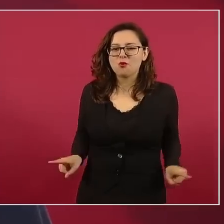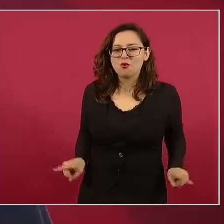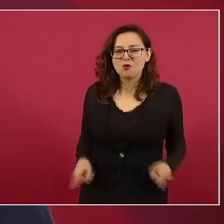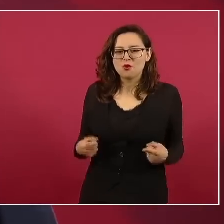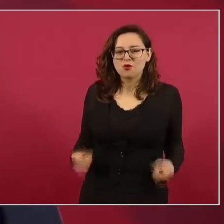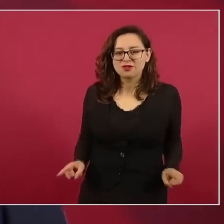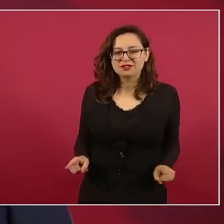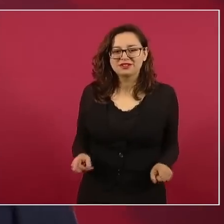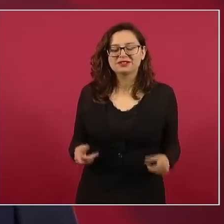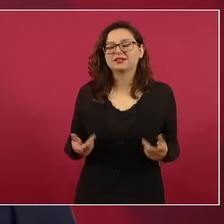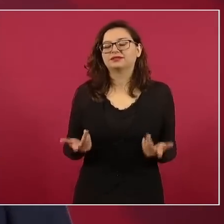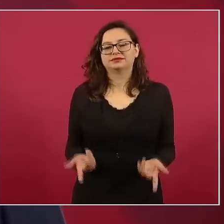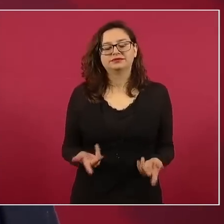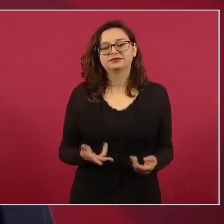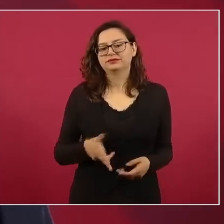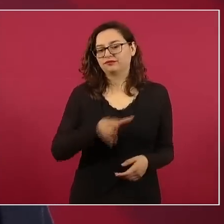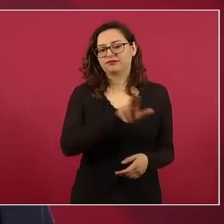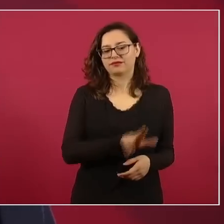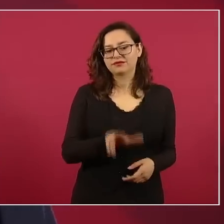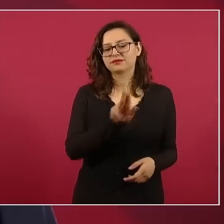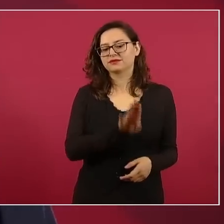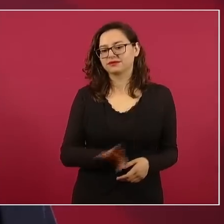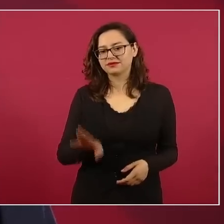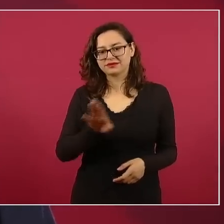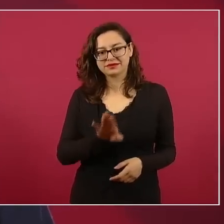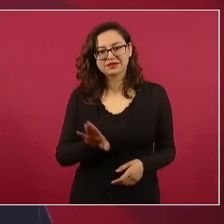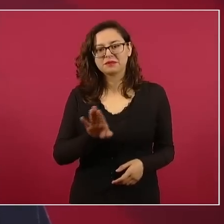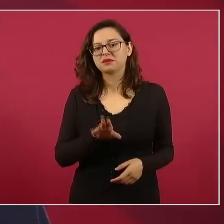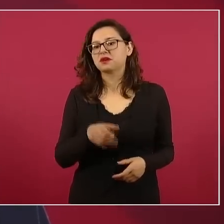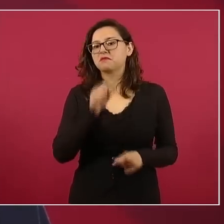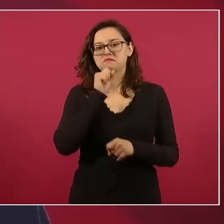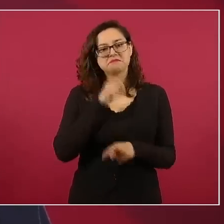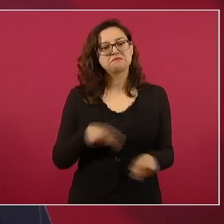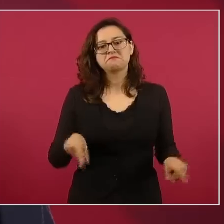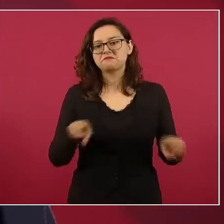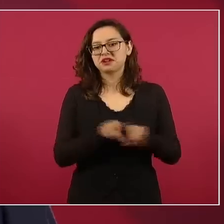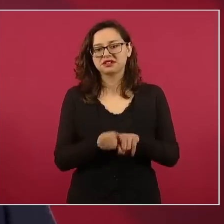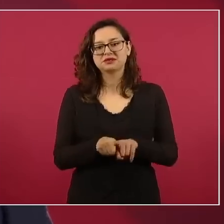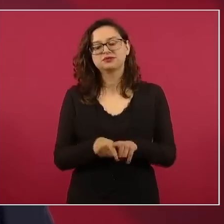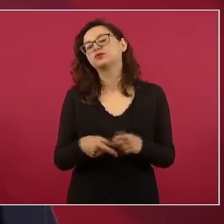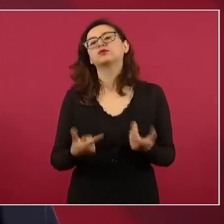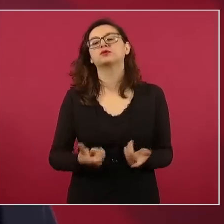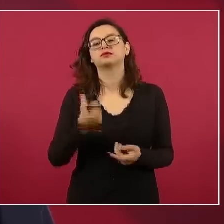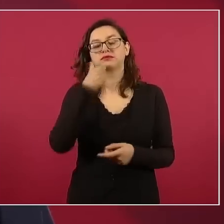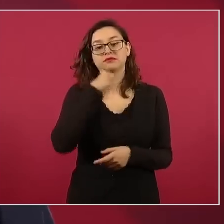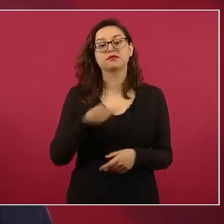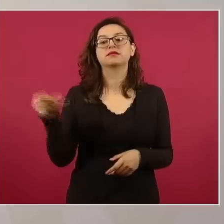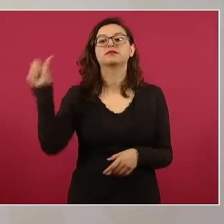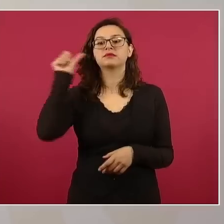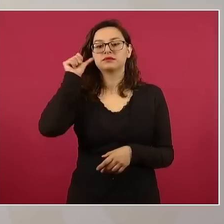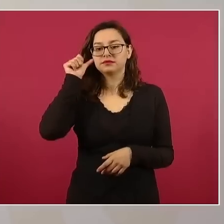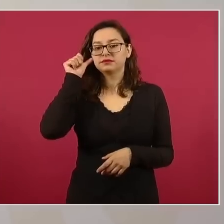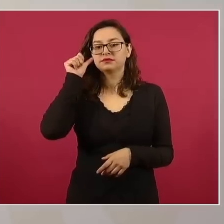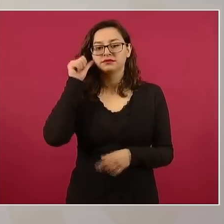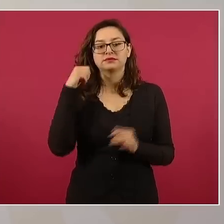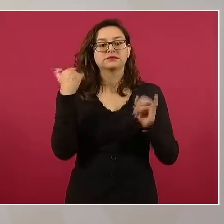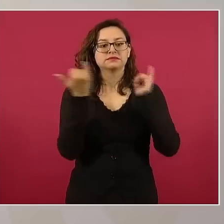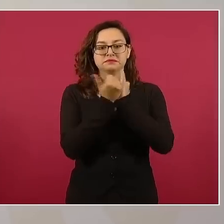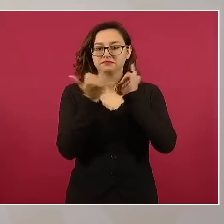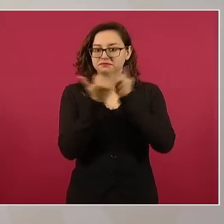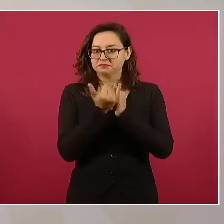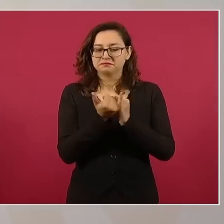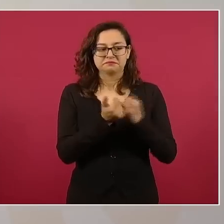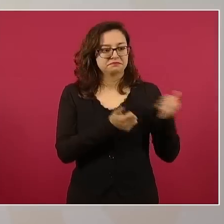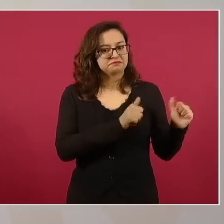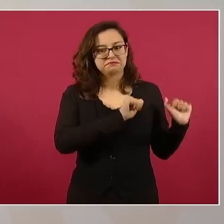y hasta ayer que salimos del hotel, la despedida.